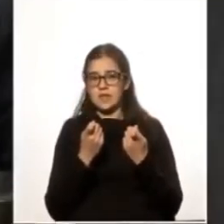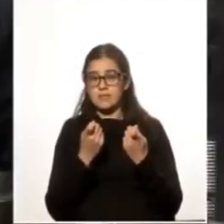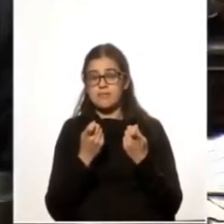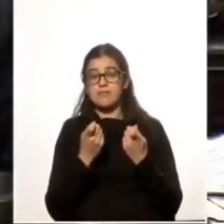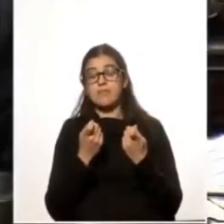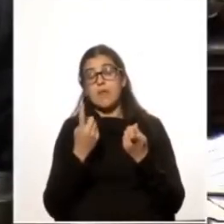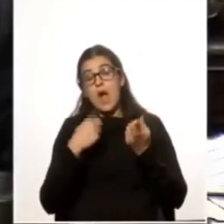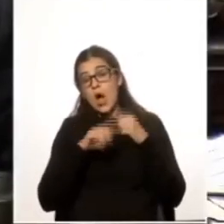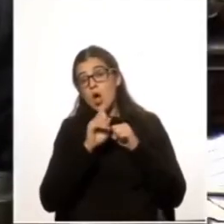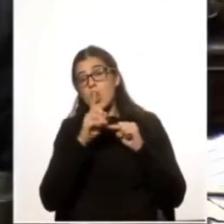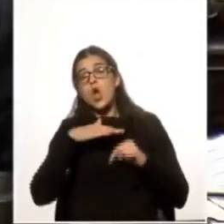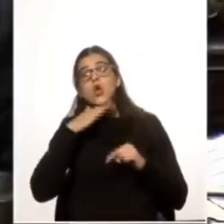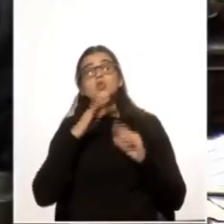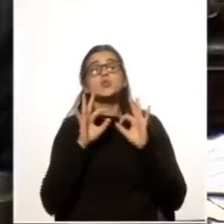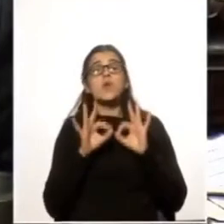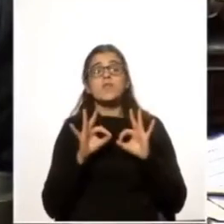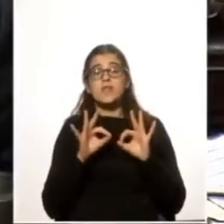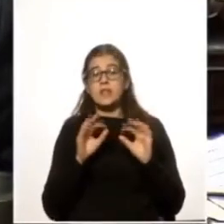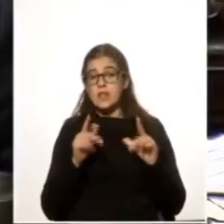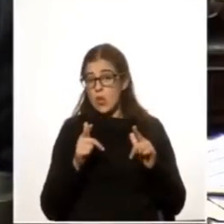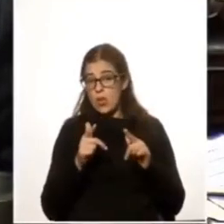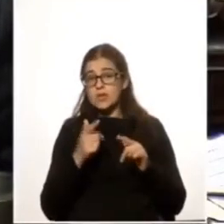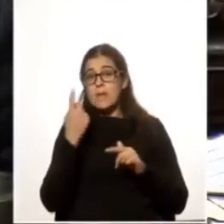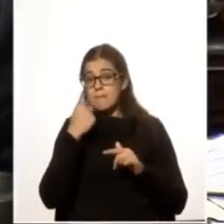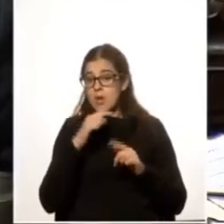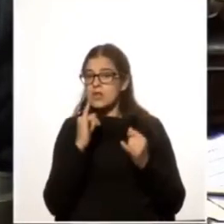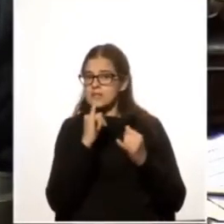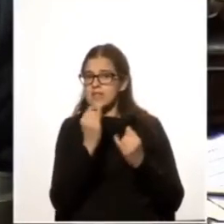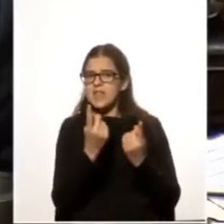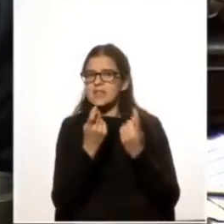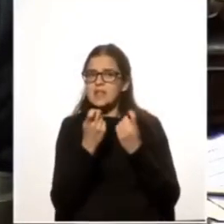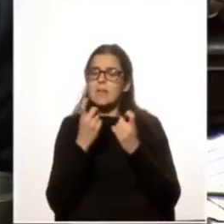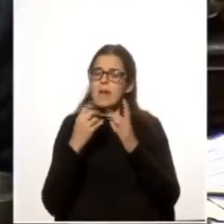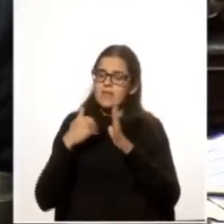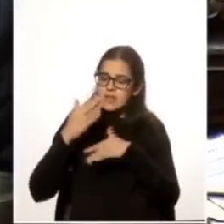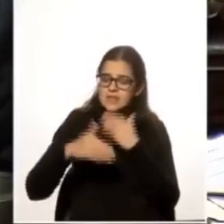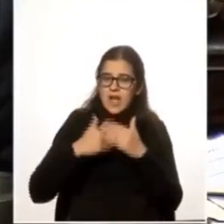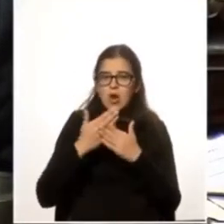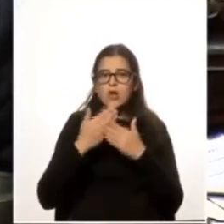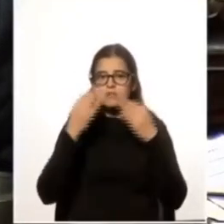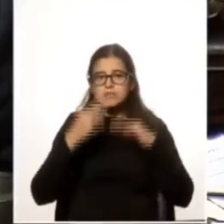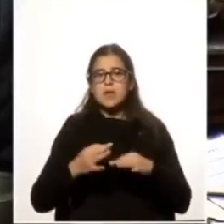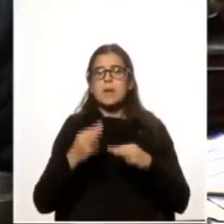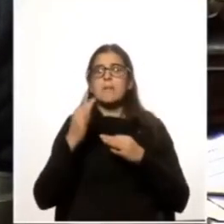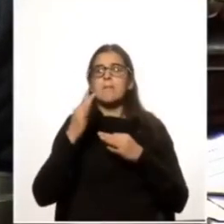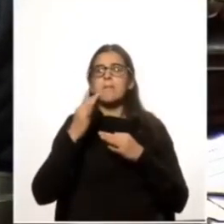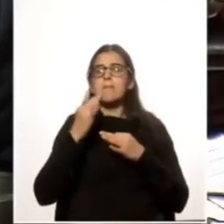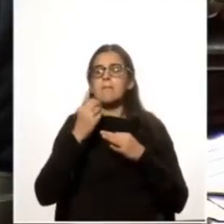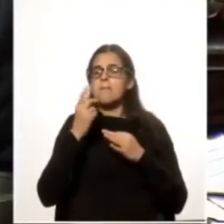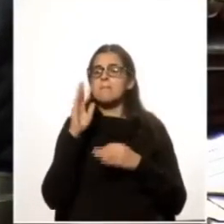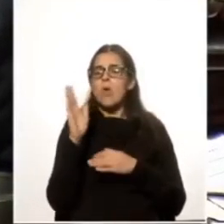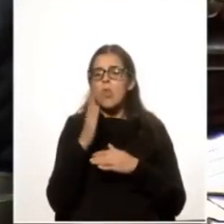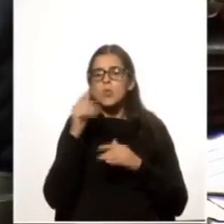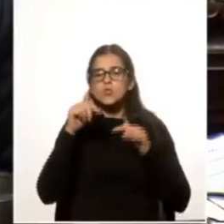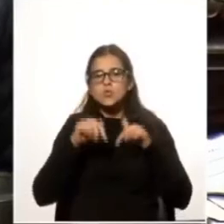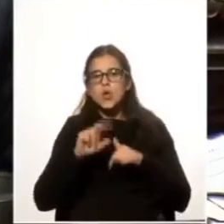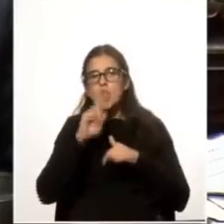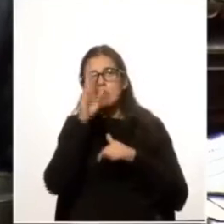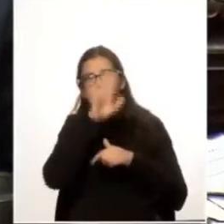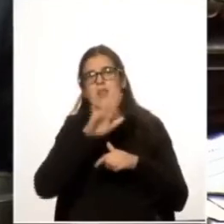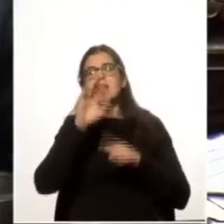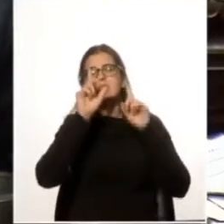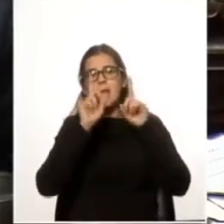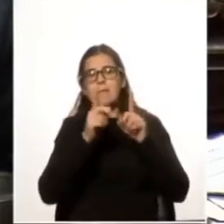aunque no suficiente, pero sí necesaria para el desarrollo de nuestro potencial productivo y